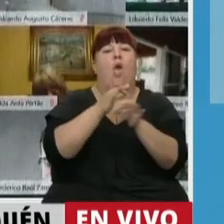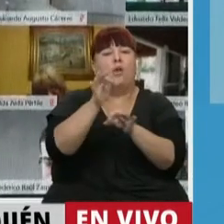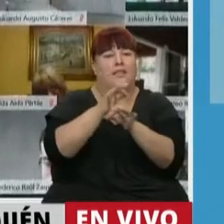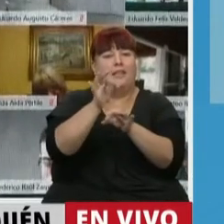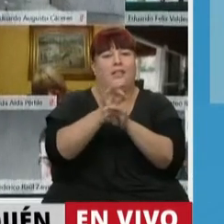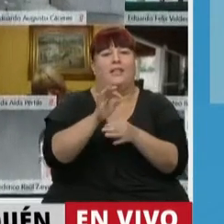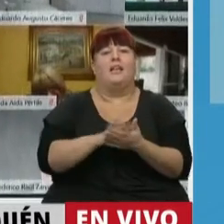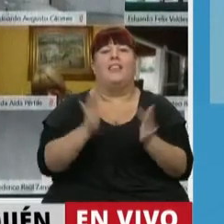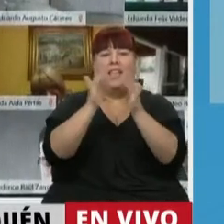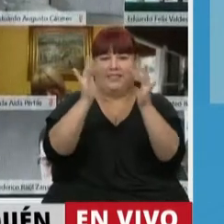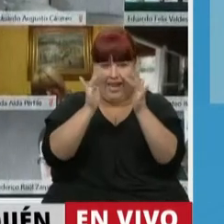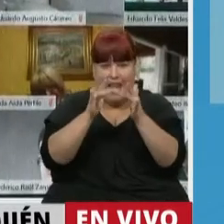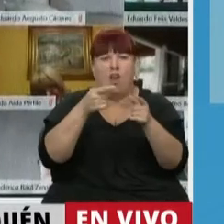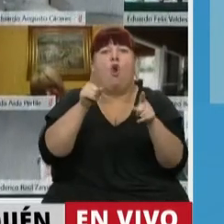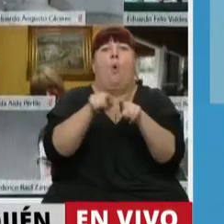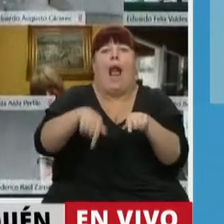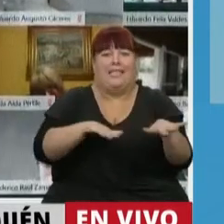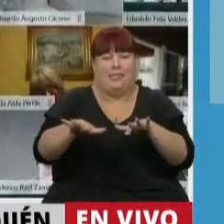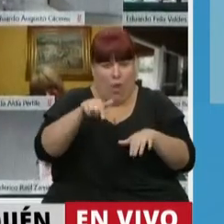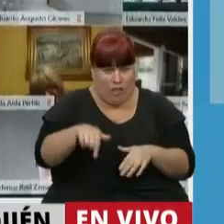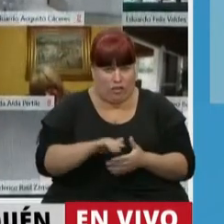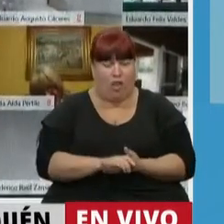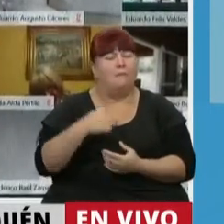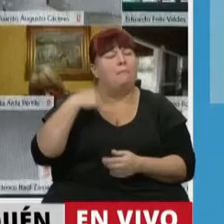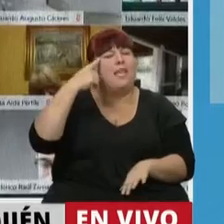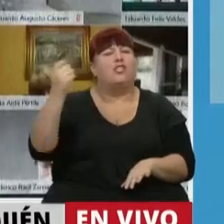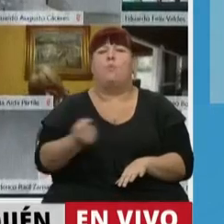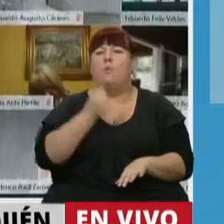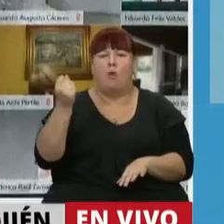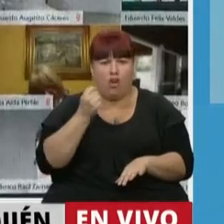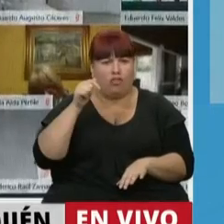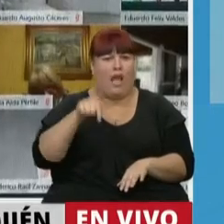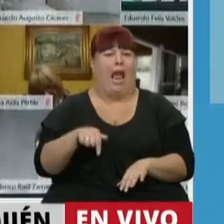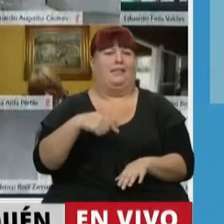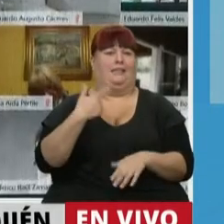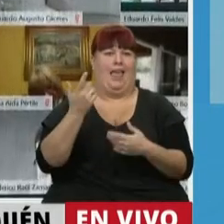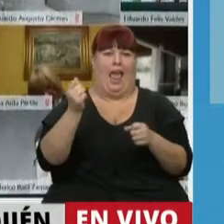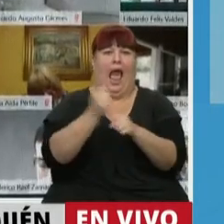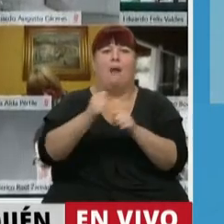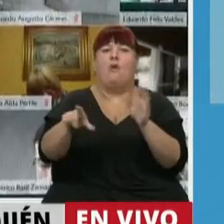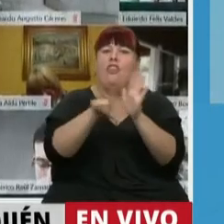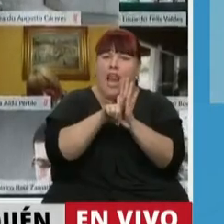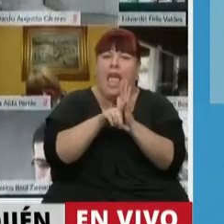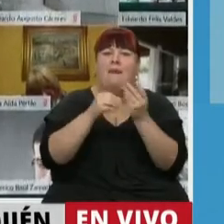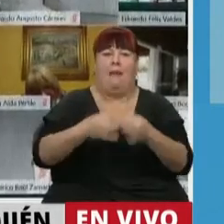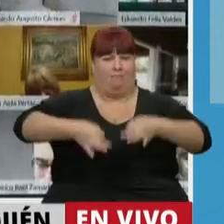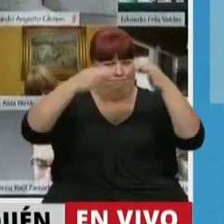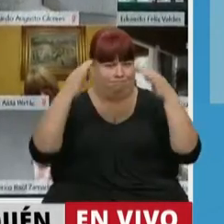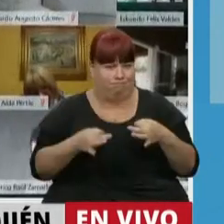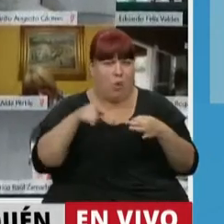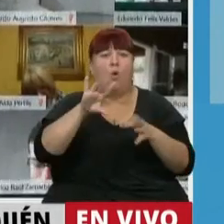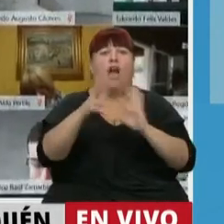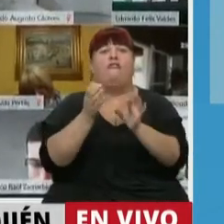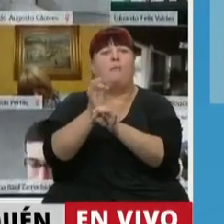como alternativa ante situaciones como esta y creo fundamental que estemos aprobando una norma que traerá formalidad a una